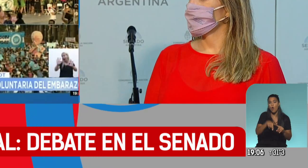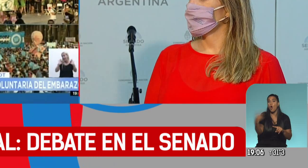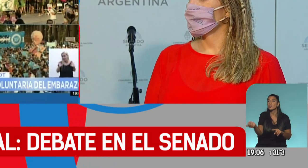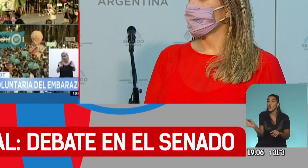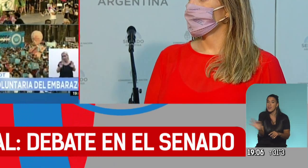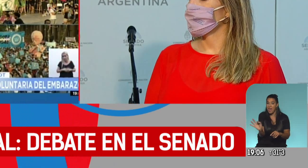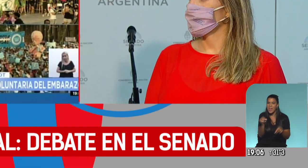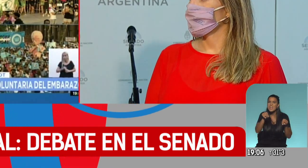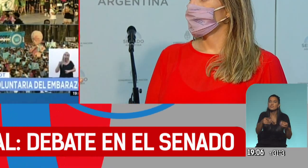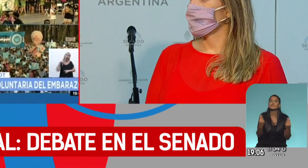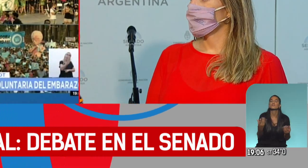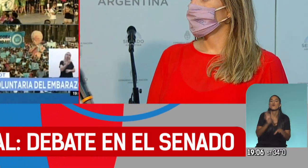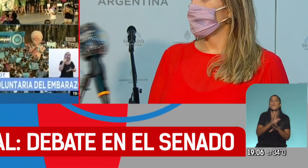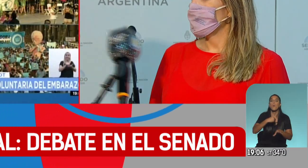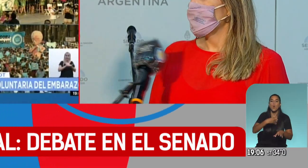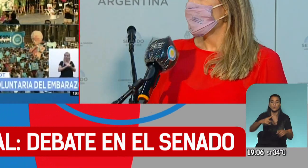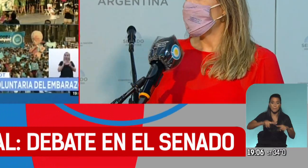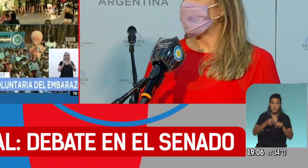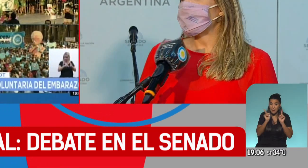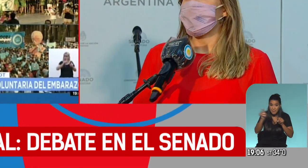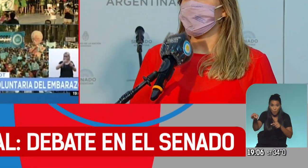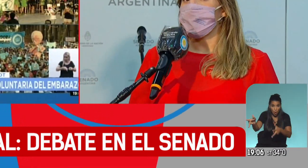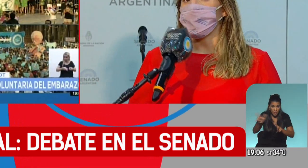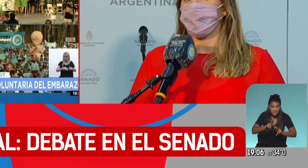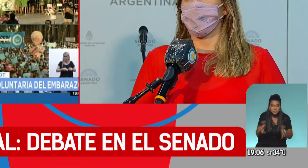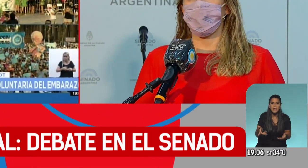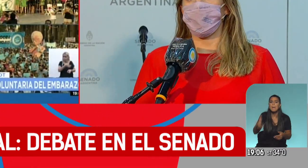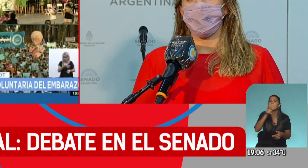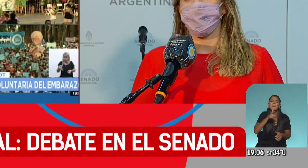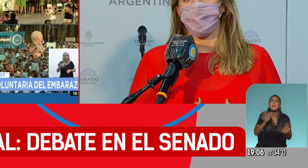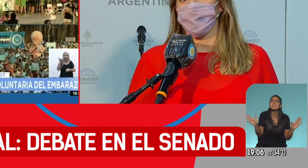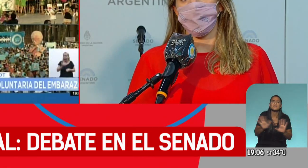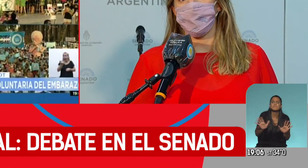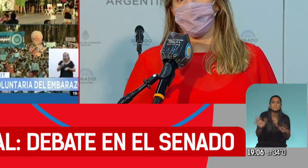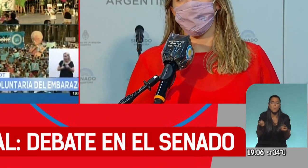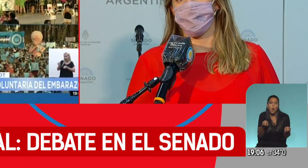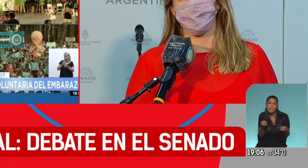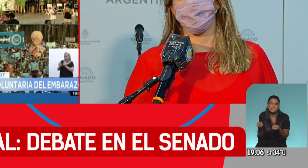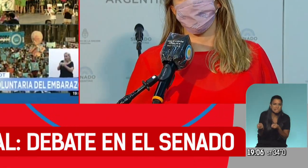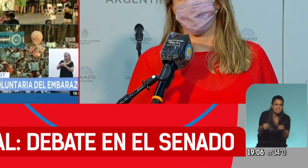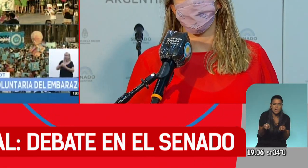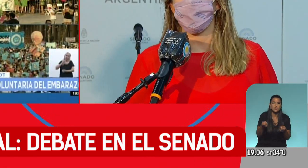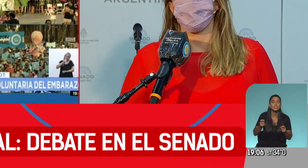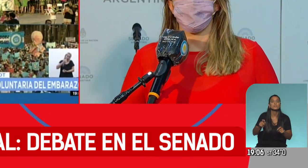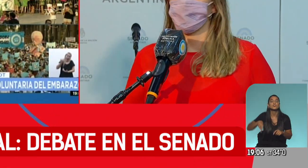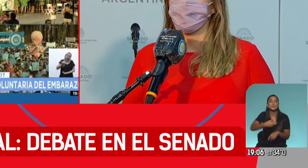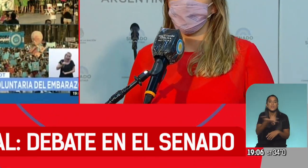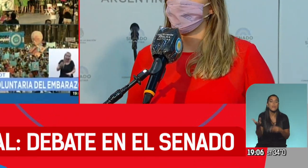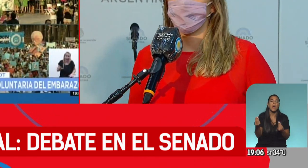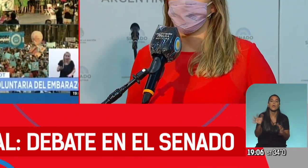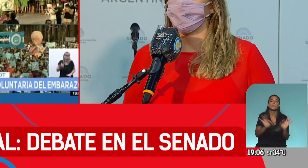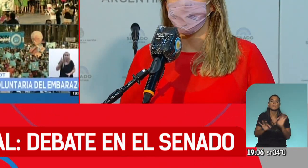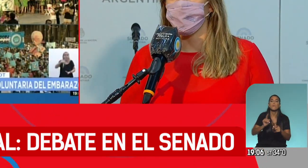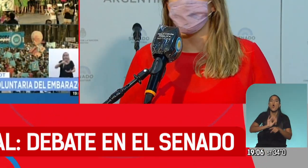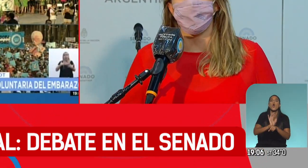Esto es la voluntad política de la que vos hablás. Me parece que no tienen que jugar a extorsionar a la sociedad con su proyecto por algún